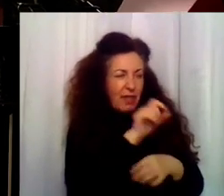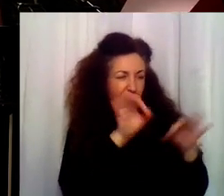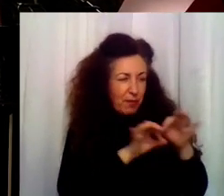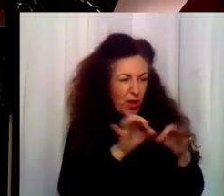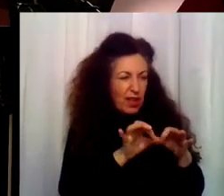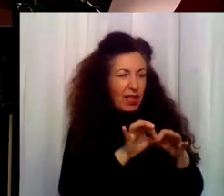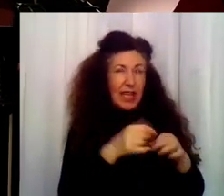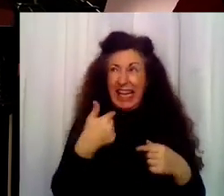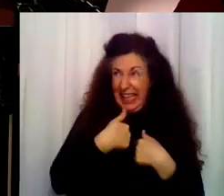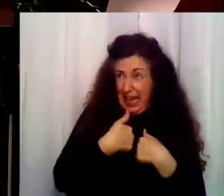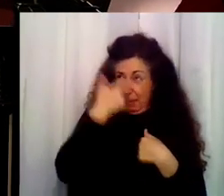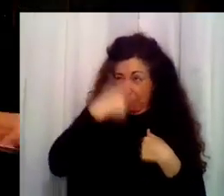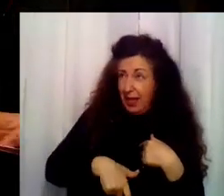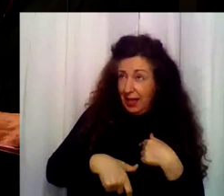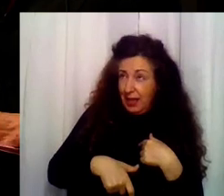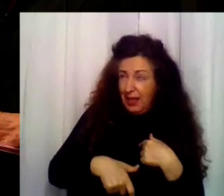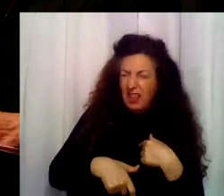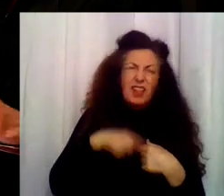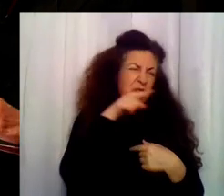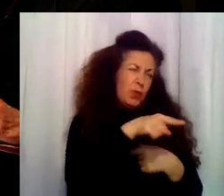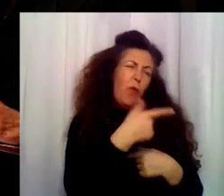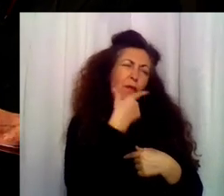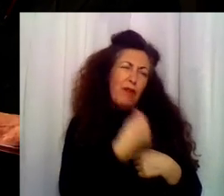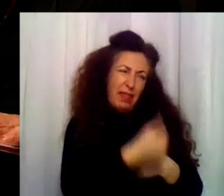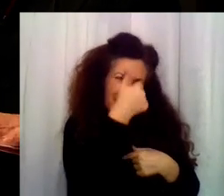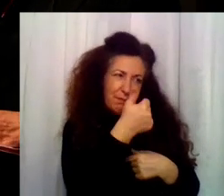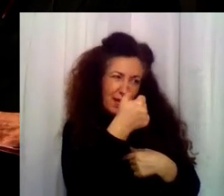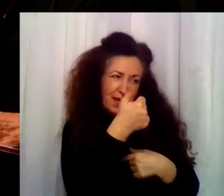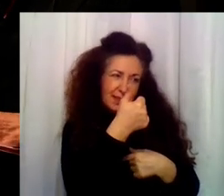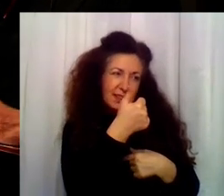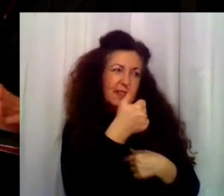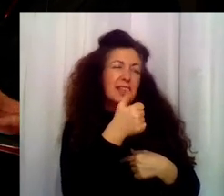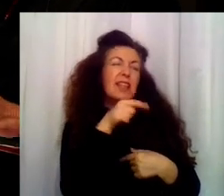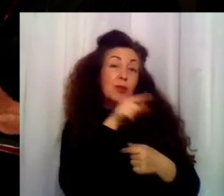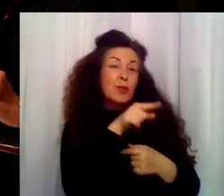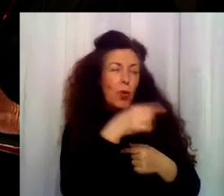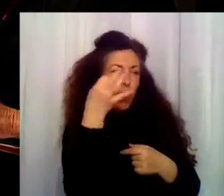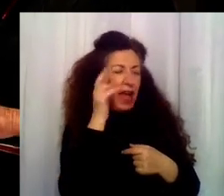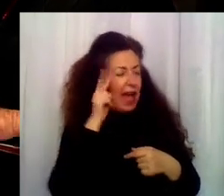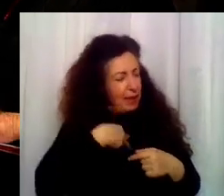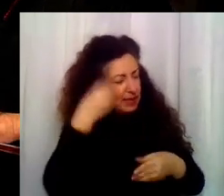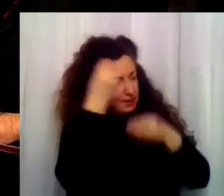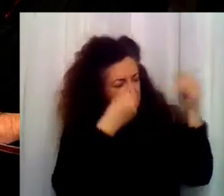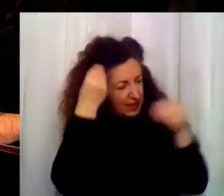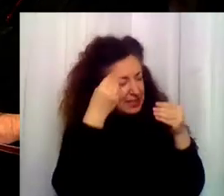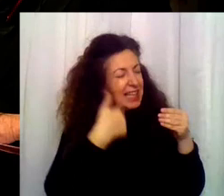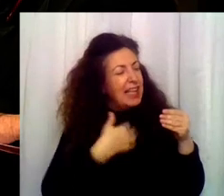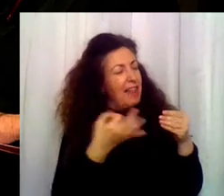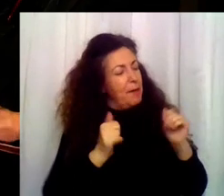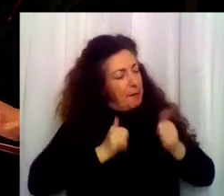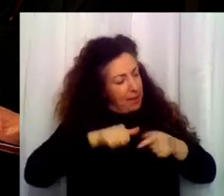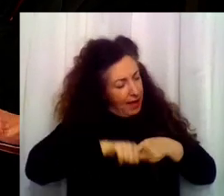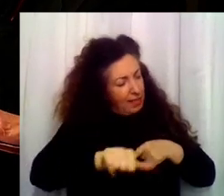Ya, pero soy de fiar. Bueno, pienso que eres tú la que tienes dudas sobre ti misma. Y ahora estás empezando a admitir algunos errores.